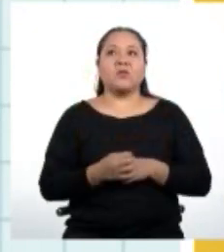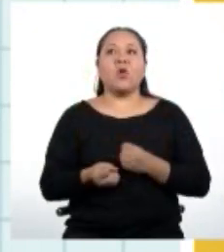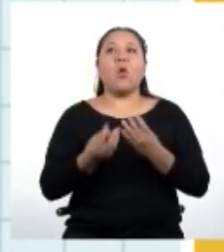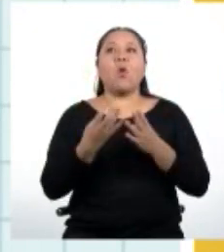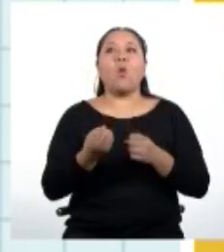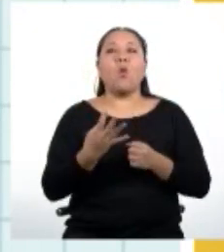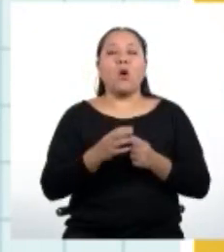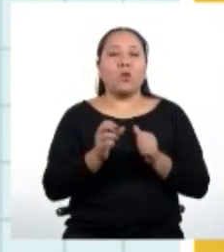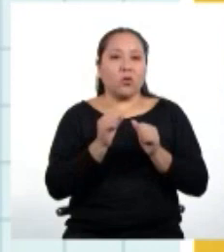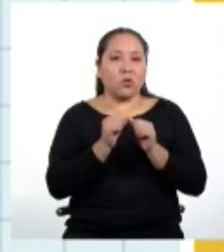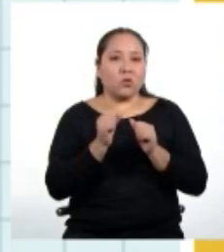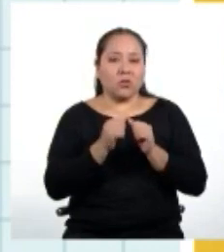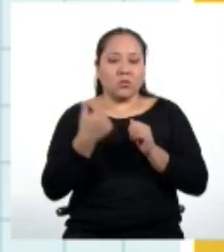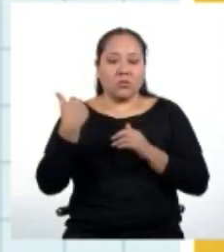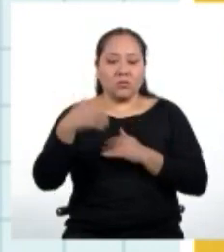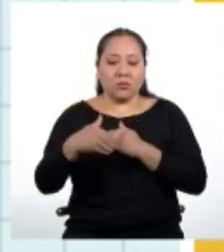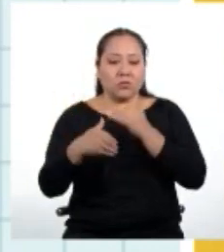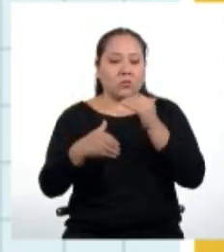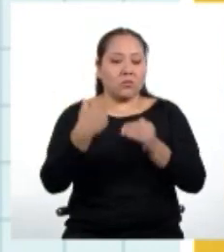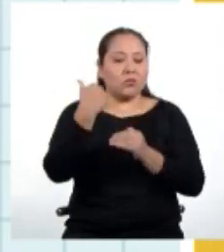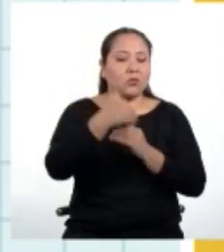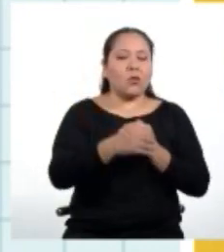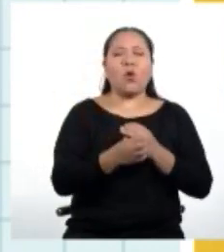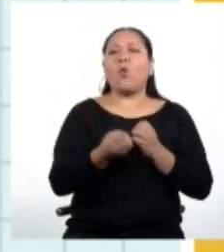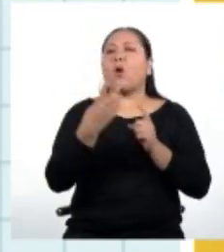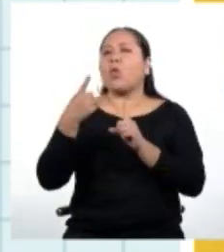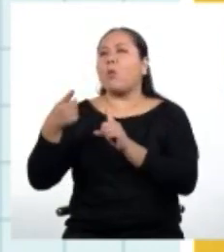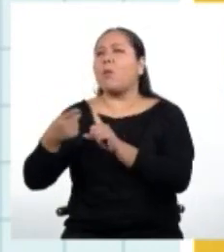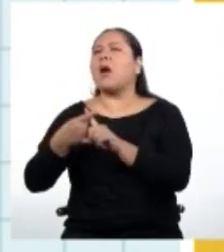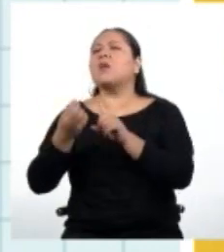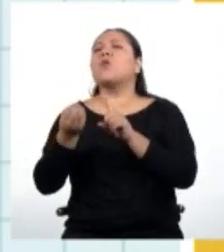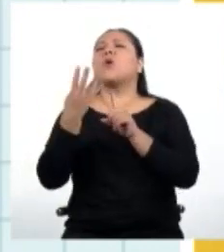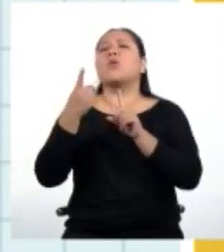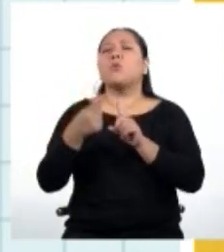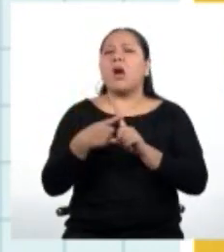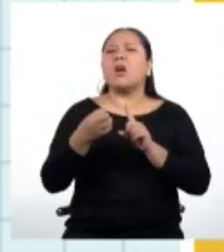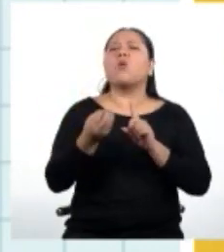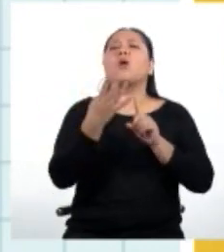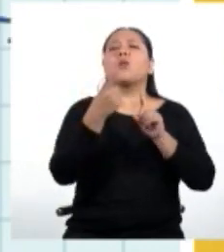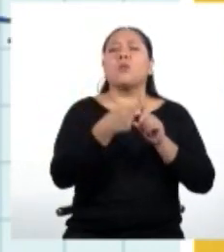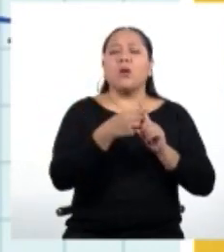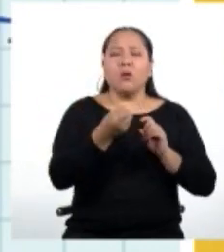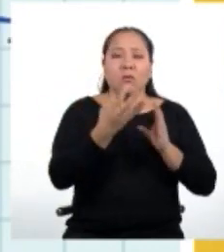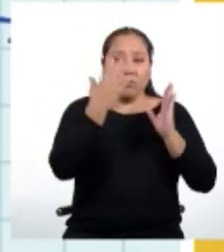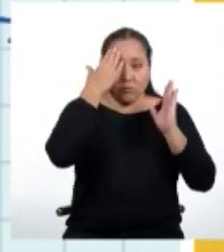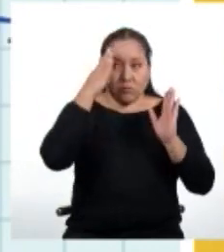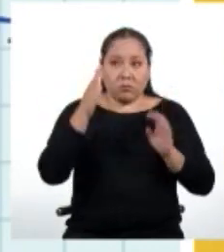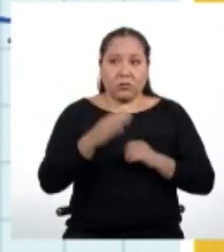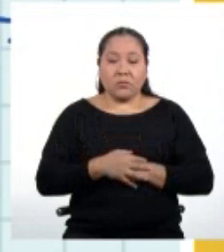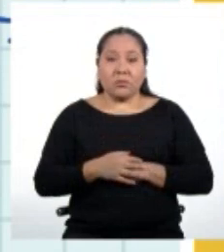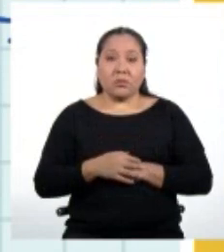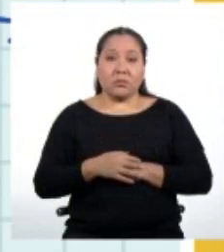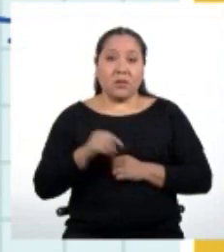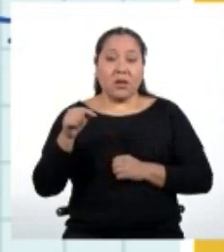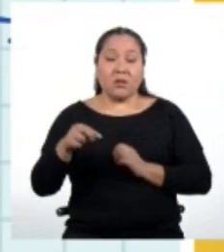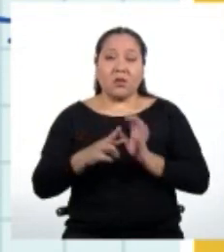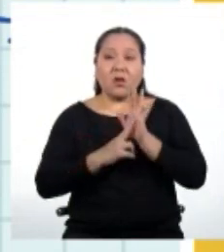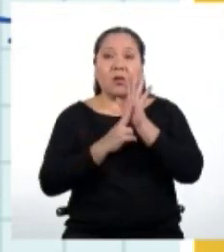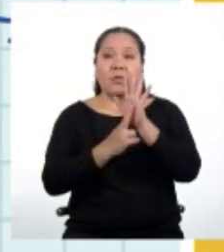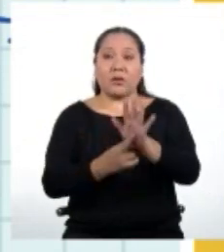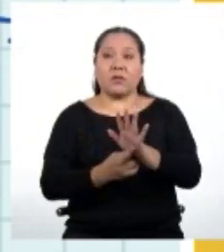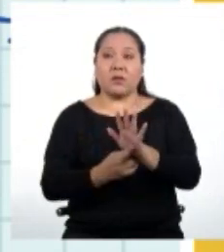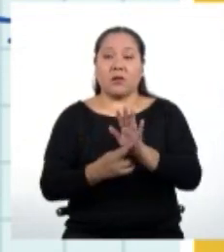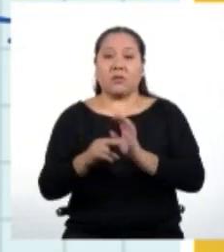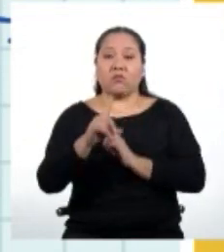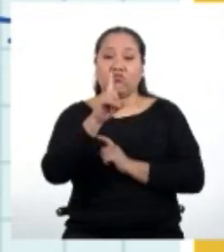monto que incrementó en sus ahorros que Hugo hace cada mes. Por eso lo representamos